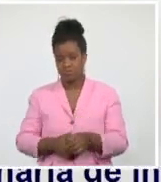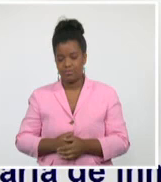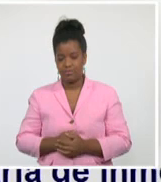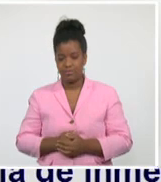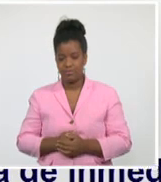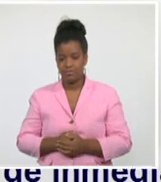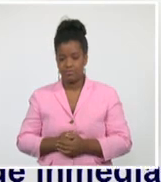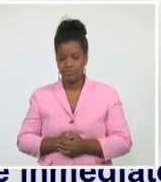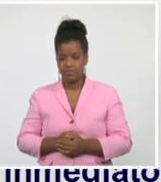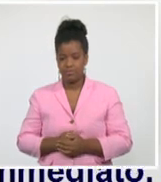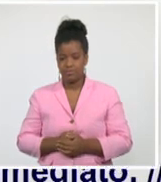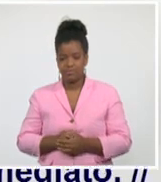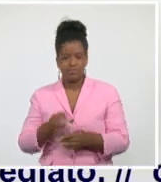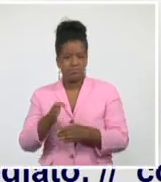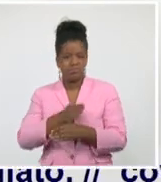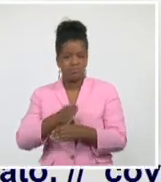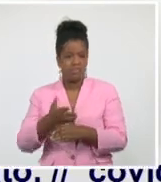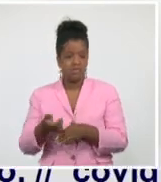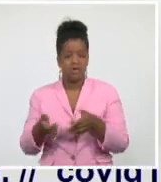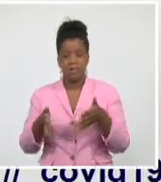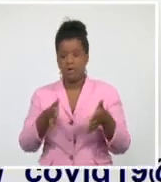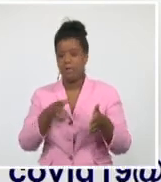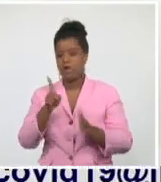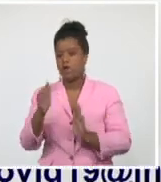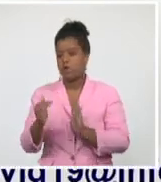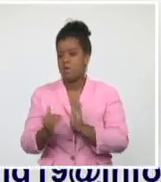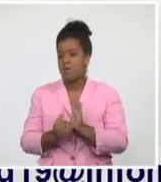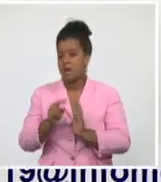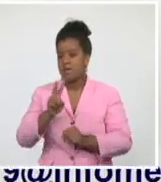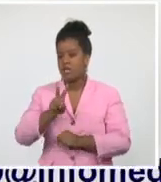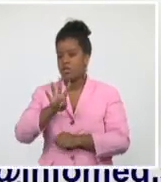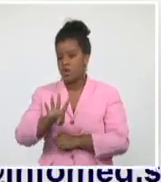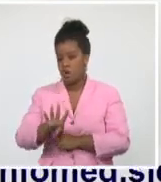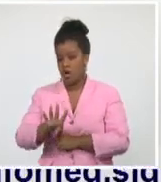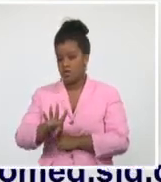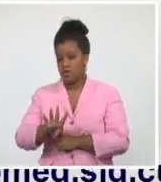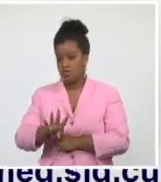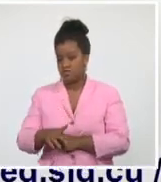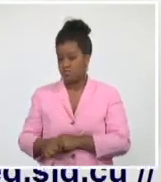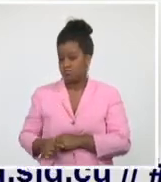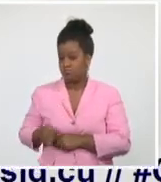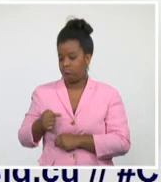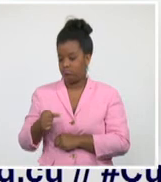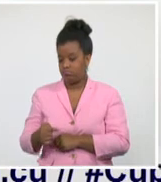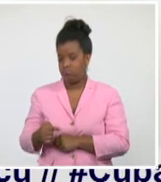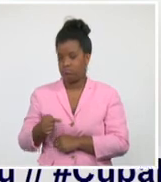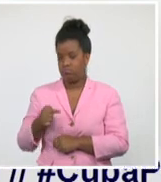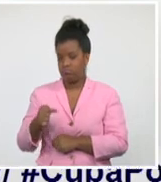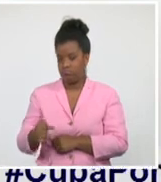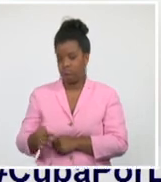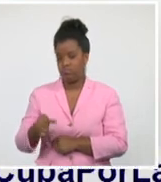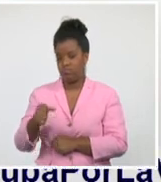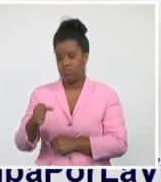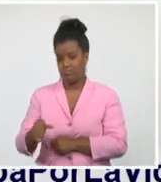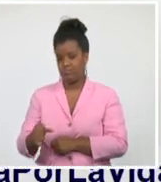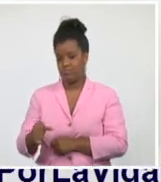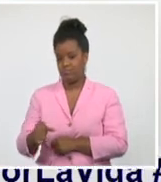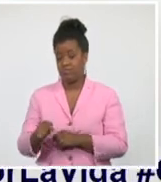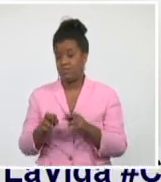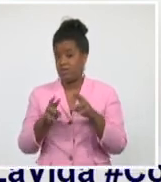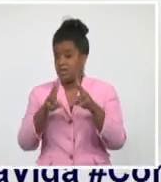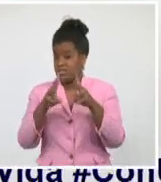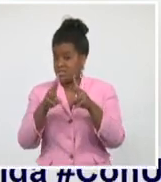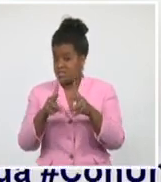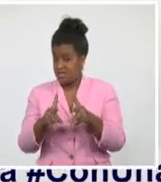que se están promediando 1.024 casos de COVID diariamente. Una cifra